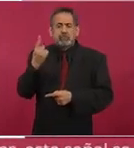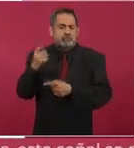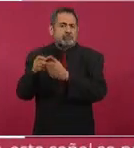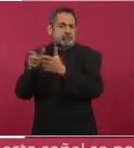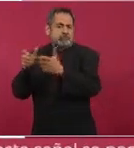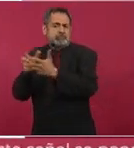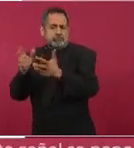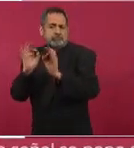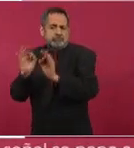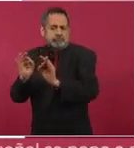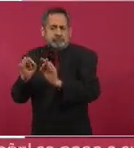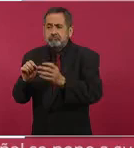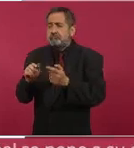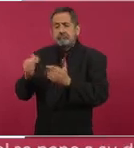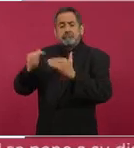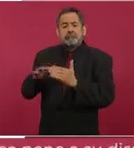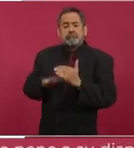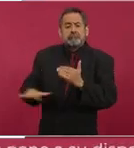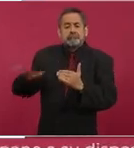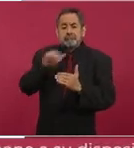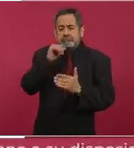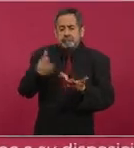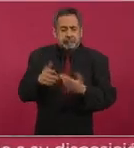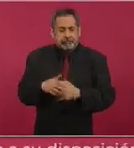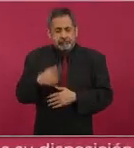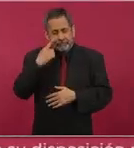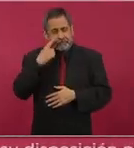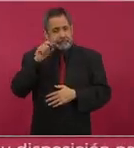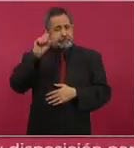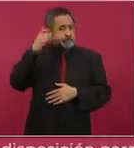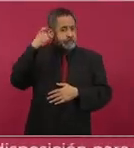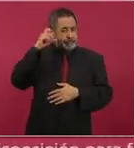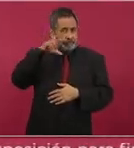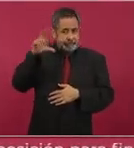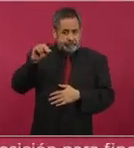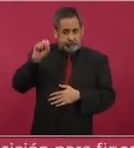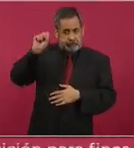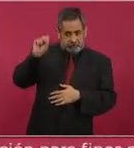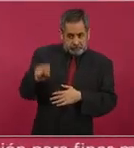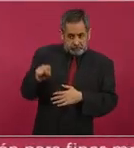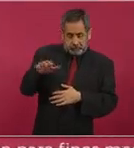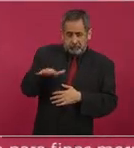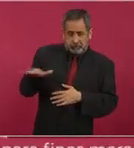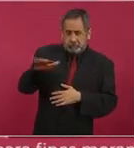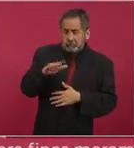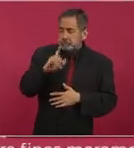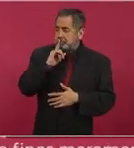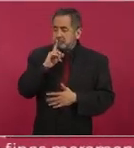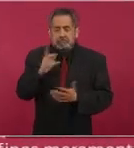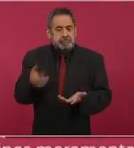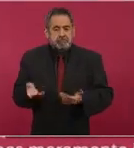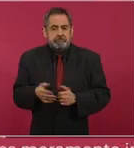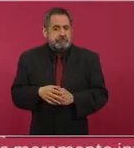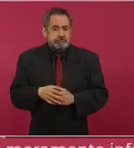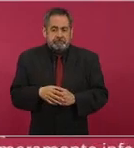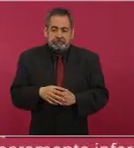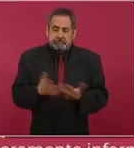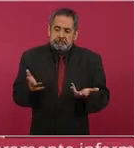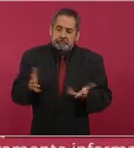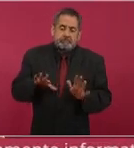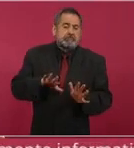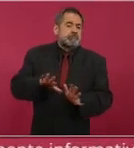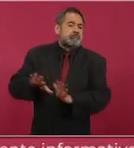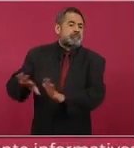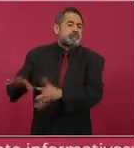Hasta el sur de Quintana Roo se quedó en la